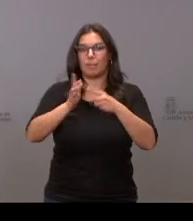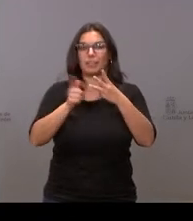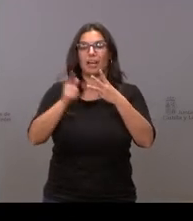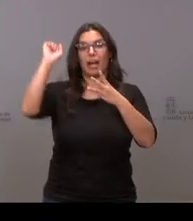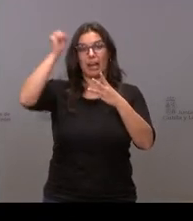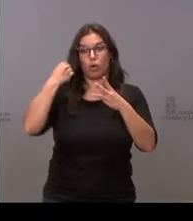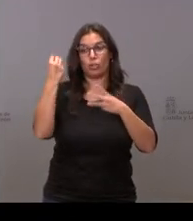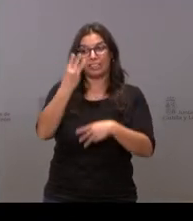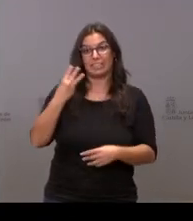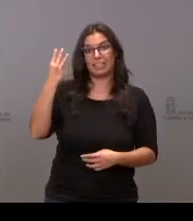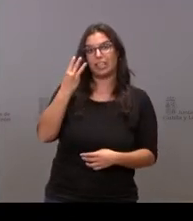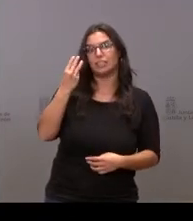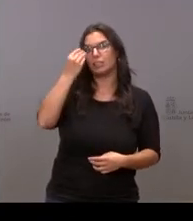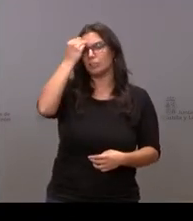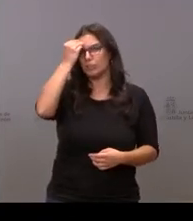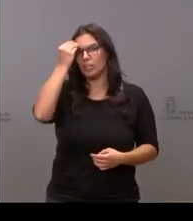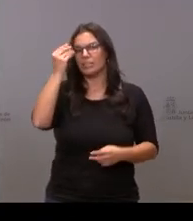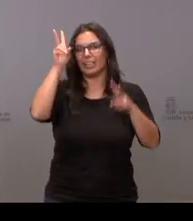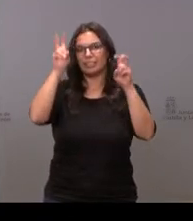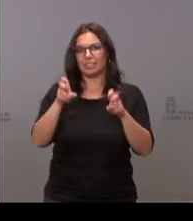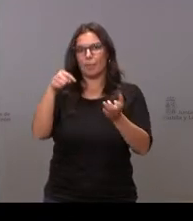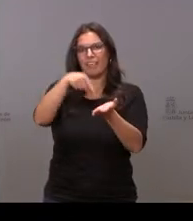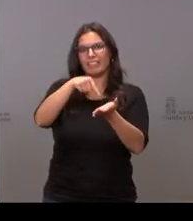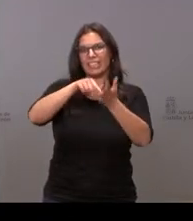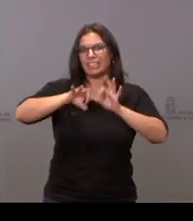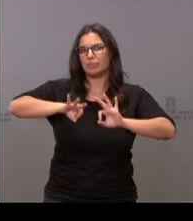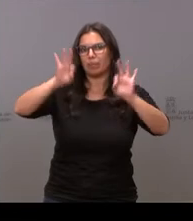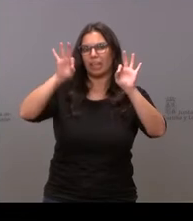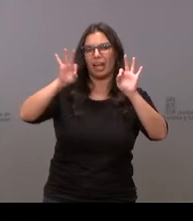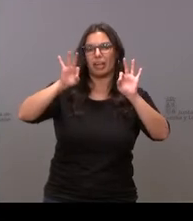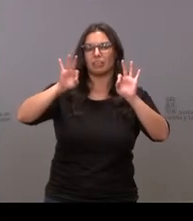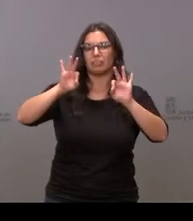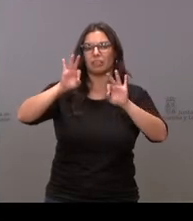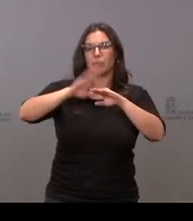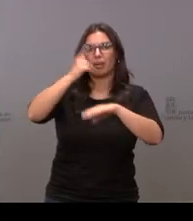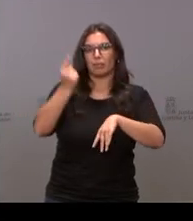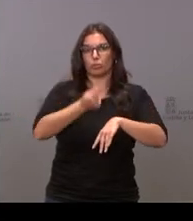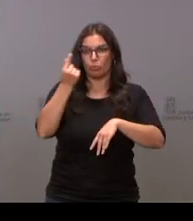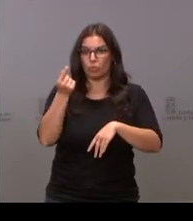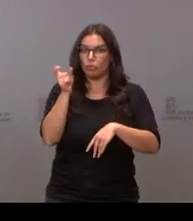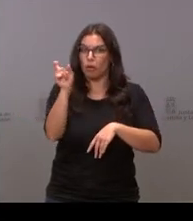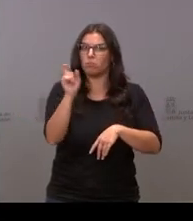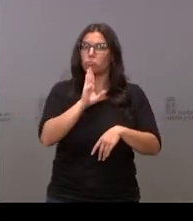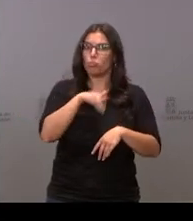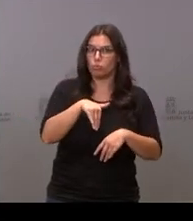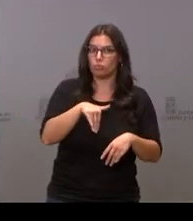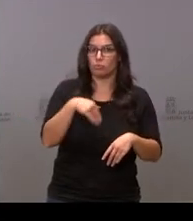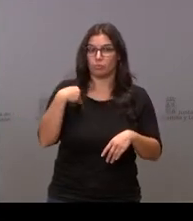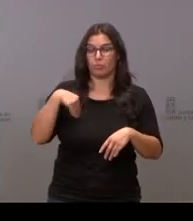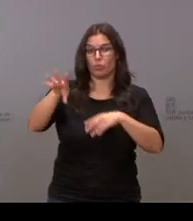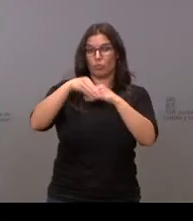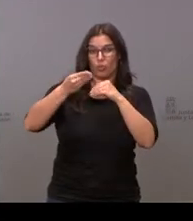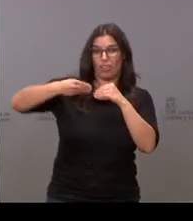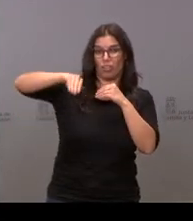Castilla y León dan por bueno cómo aparece el tema de la fiscalidad diferenciada en los presupuestos en esa disposición adicional